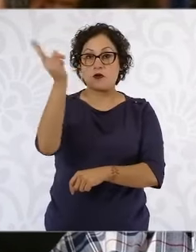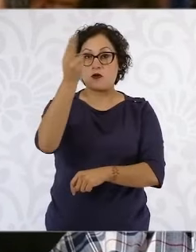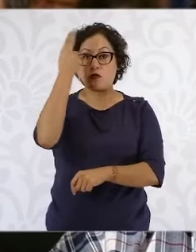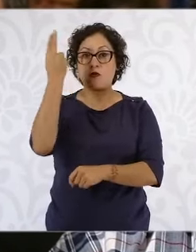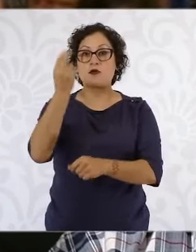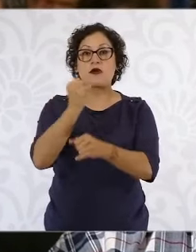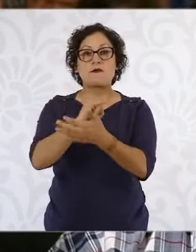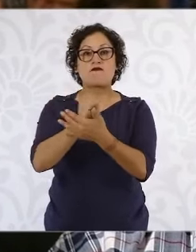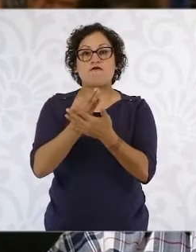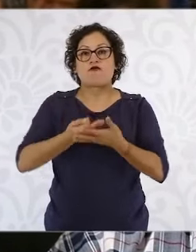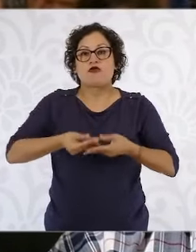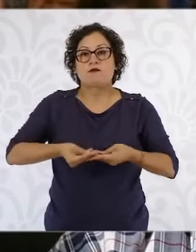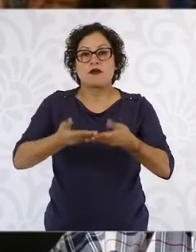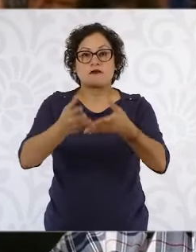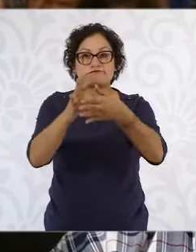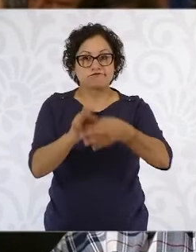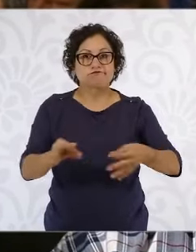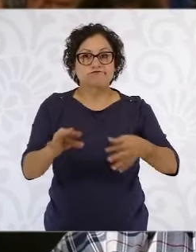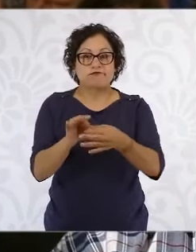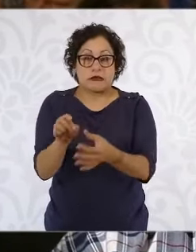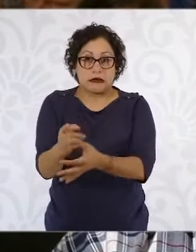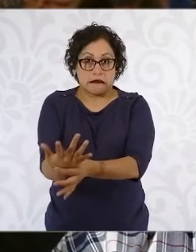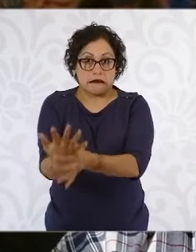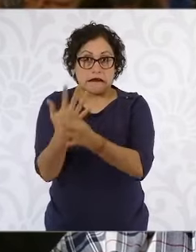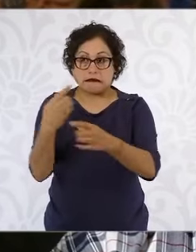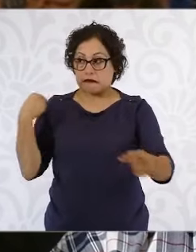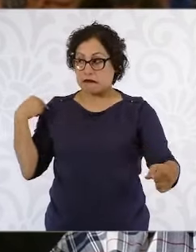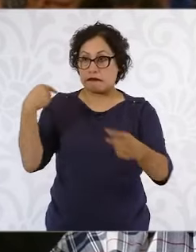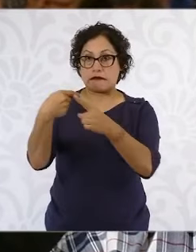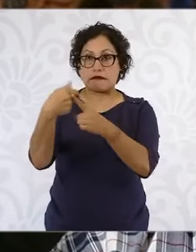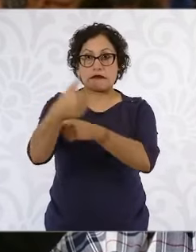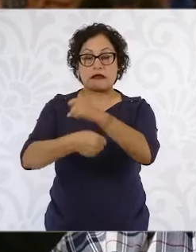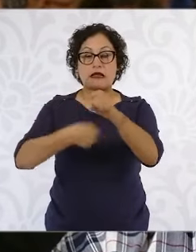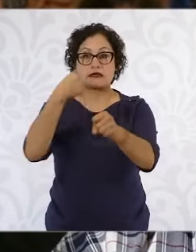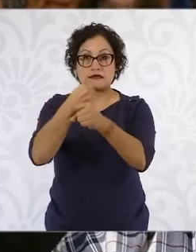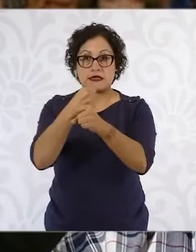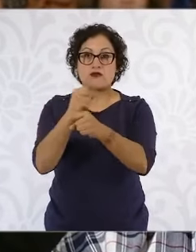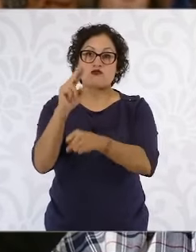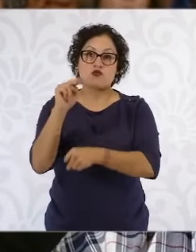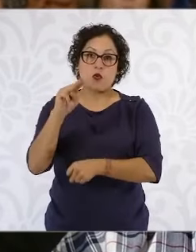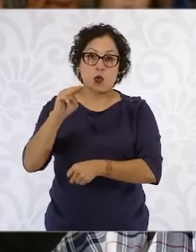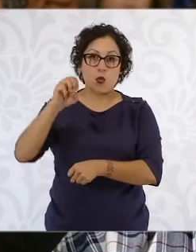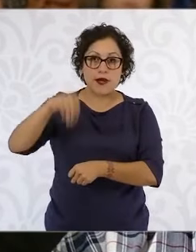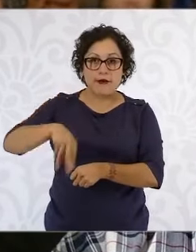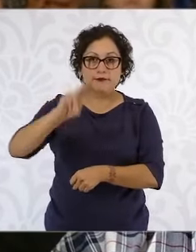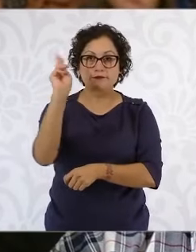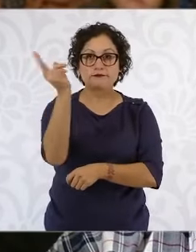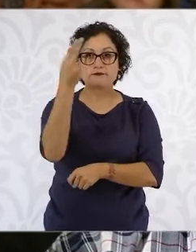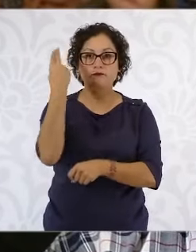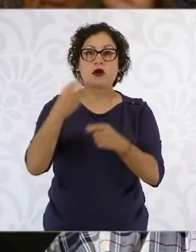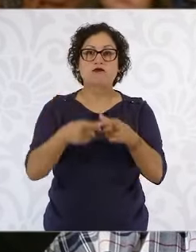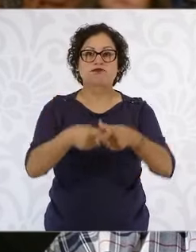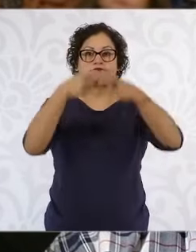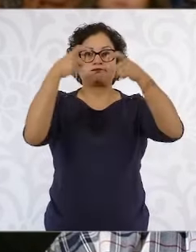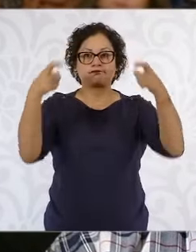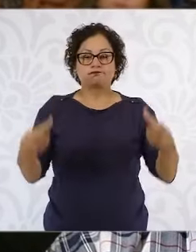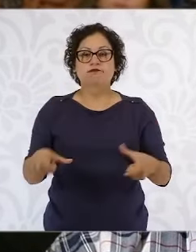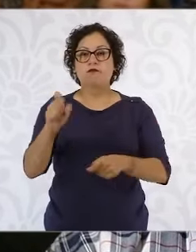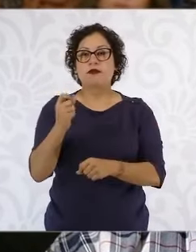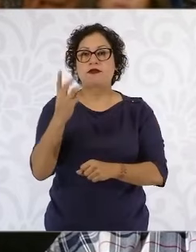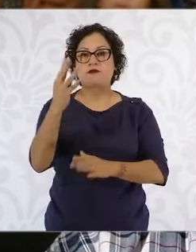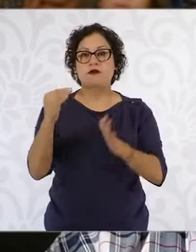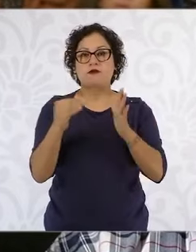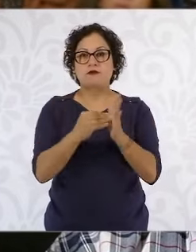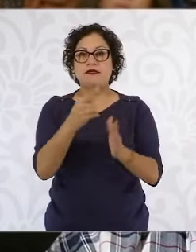en el que dijo que en los últimos seis años la máxima casa de estudios ha aumentado su matrícula en 24 mil